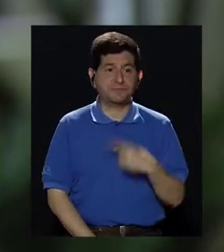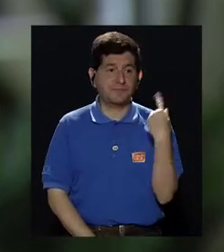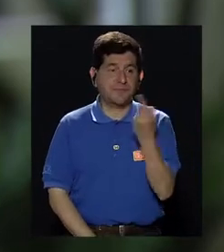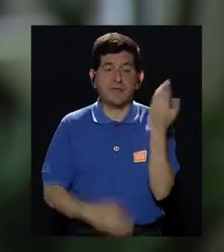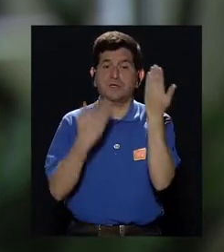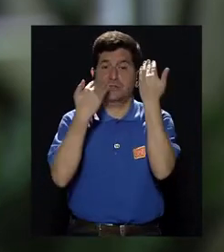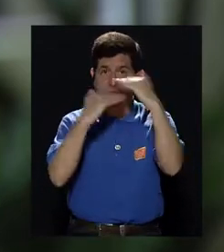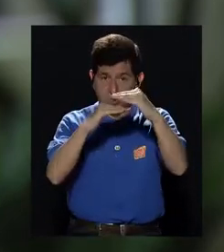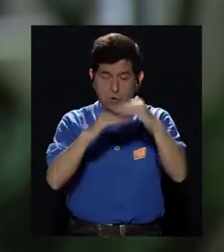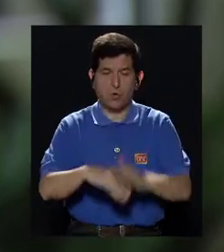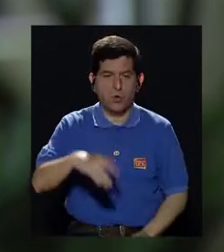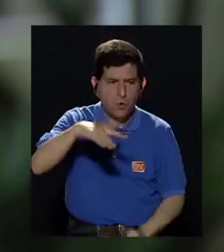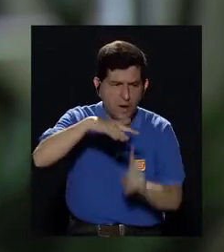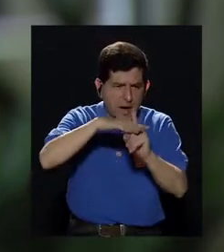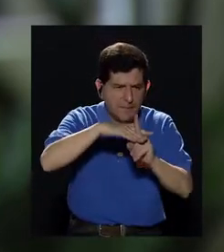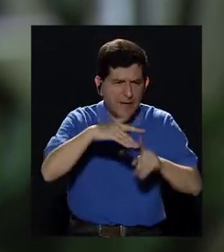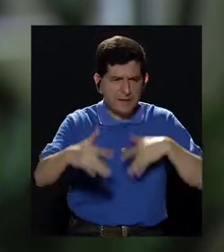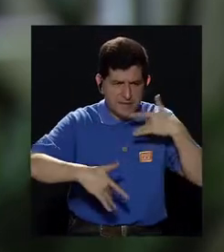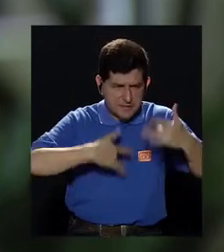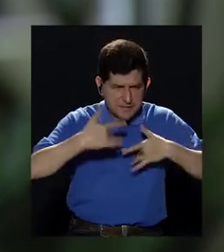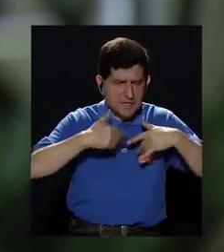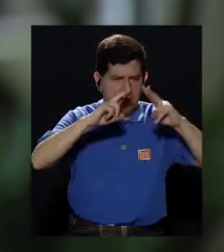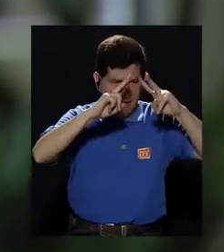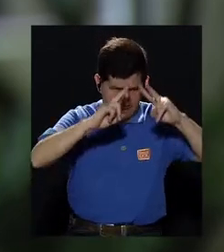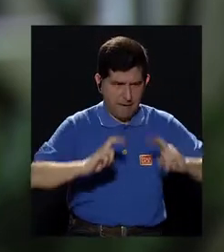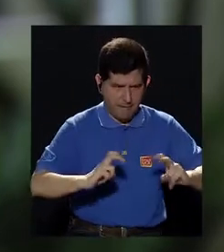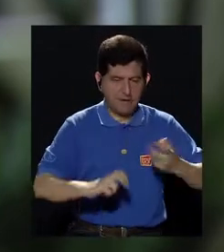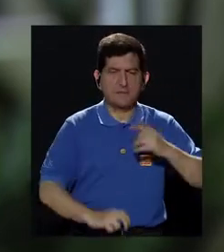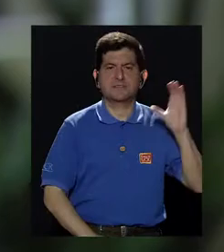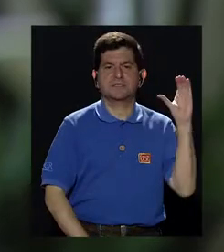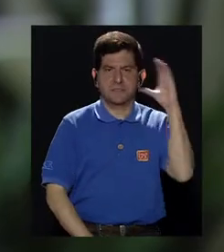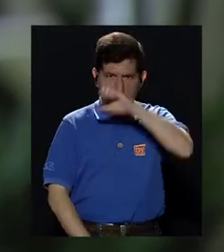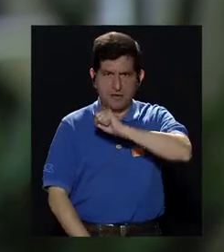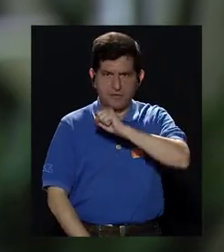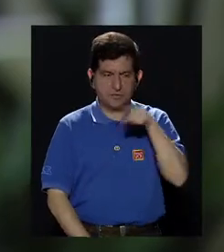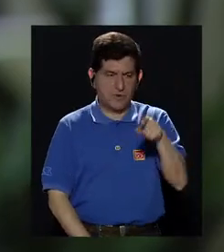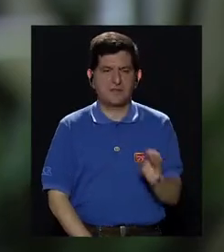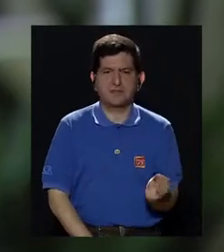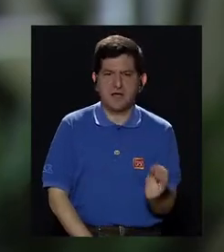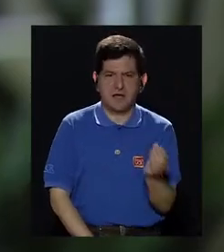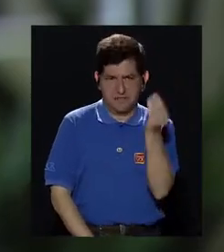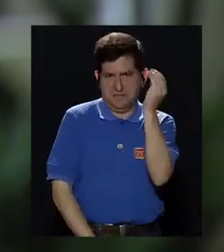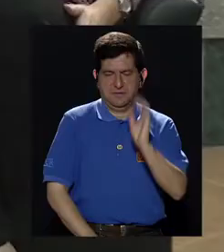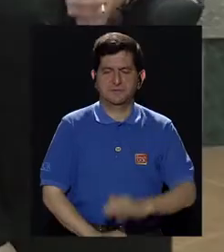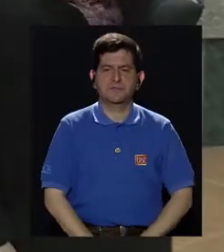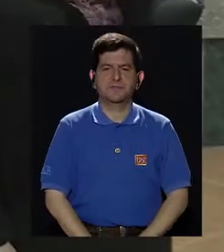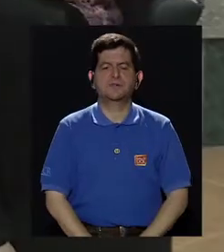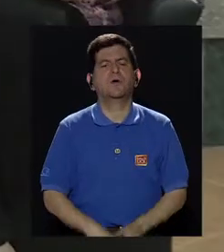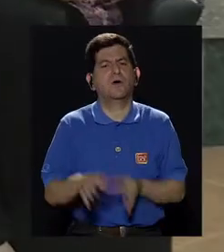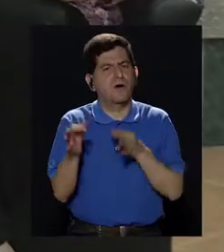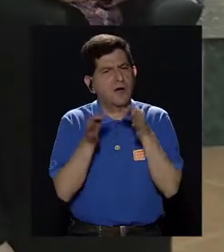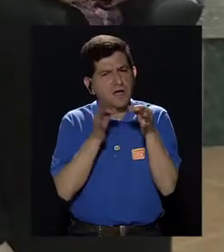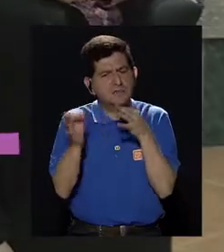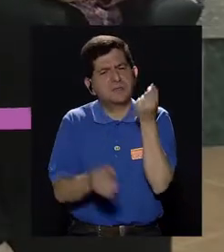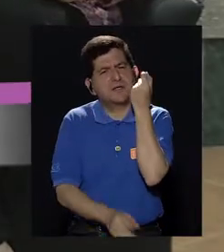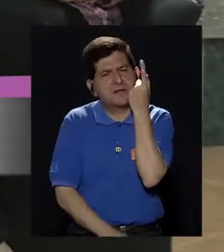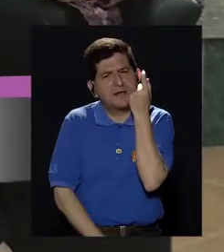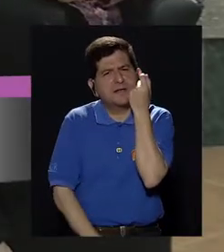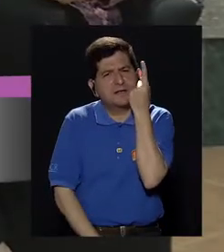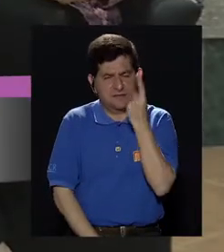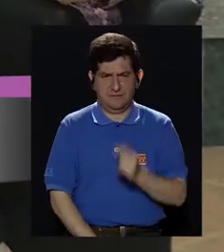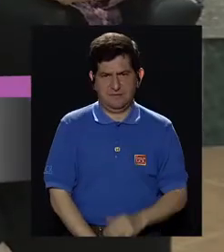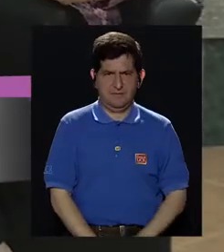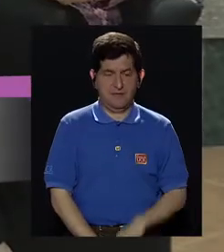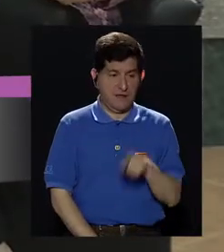único que los limitamos es cuando aparecen las molestias, hacer los exámenes y nos damos cuenta que es el crecimiento benigno. Para explicar y poder entender un